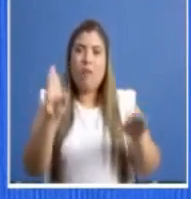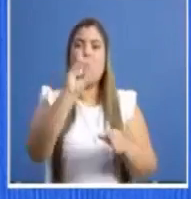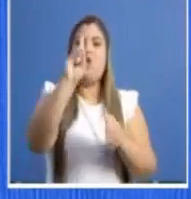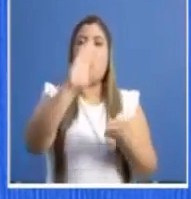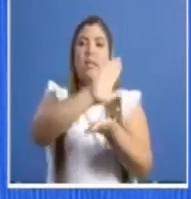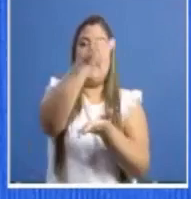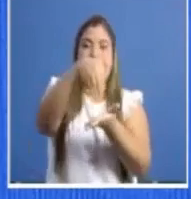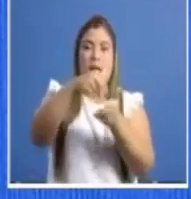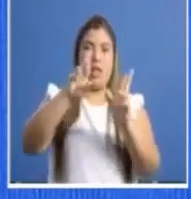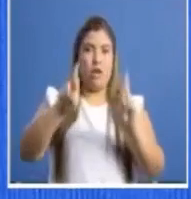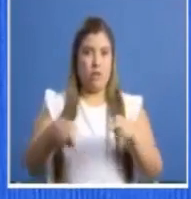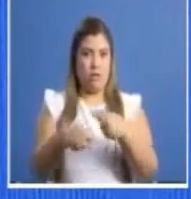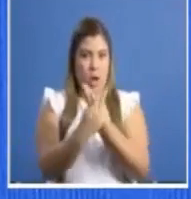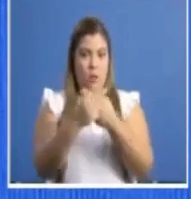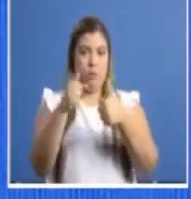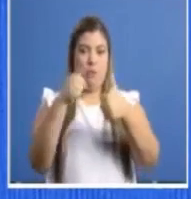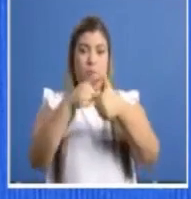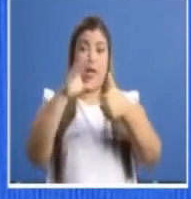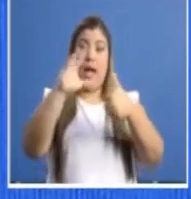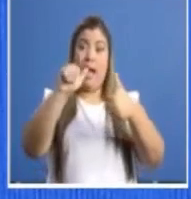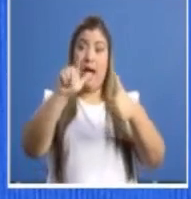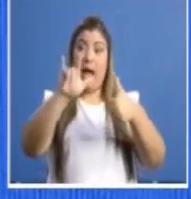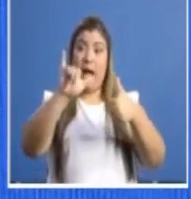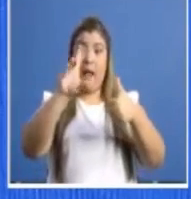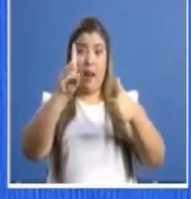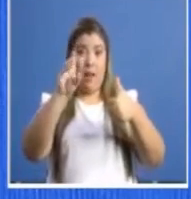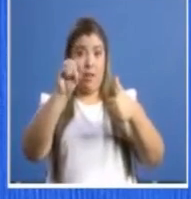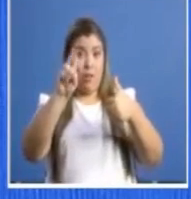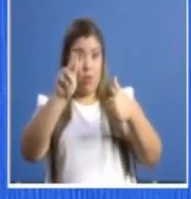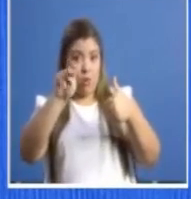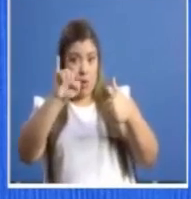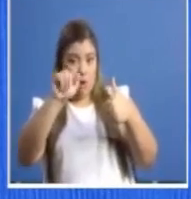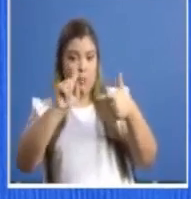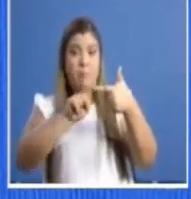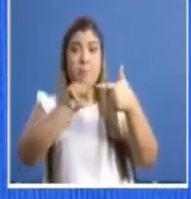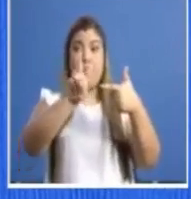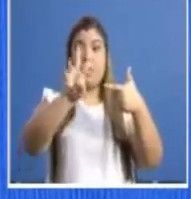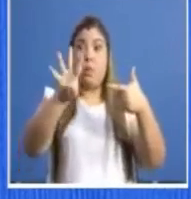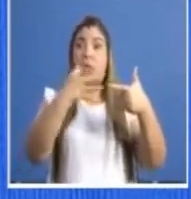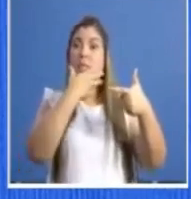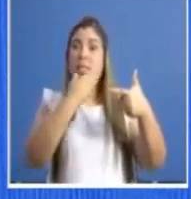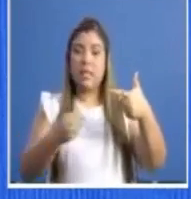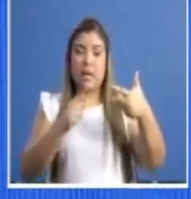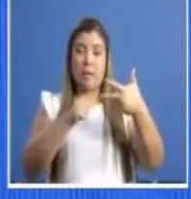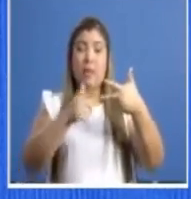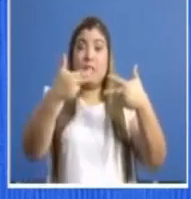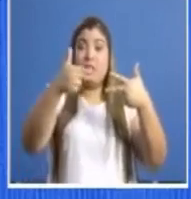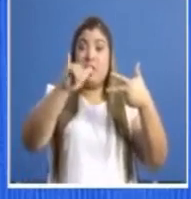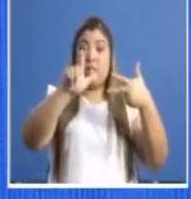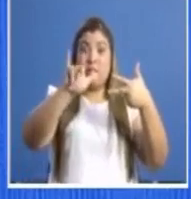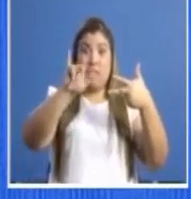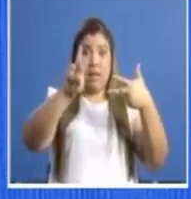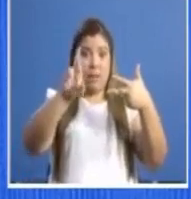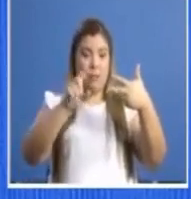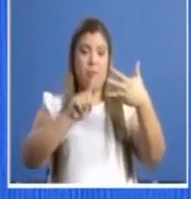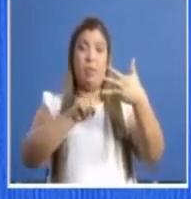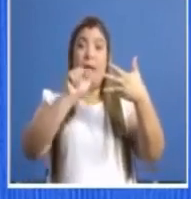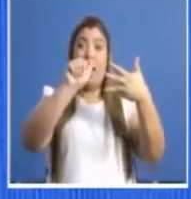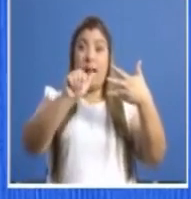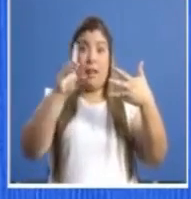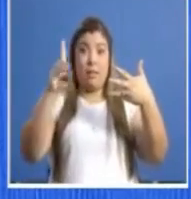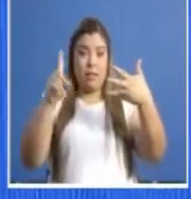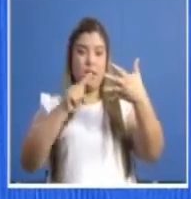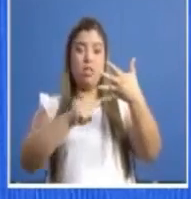centros de salud de los corregimientos de Calidonia, 24 de diciembre, Chilibre, Alcalde Díaz y El Chorrillo